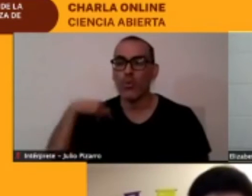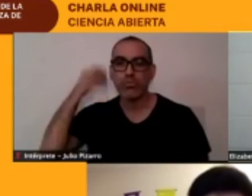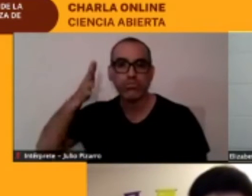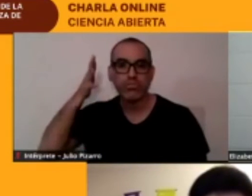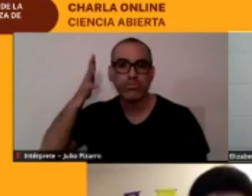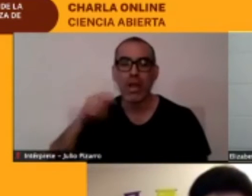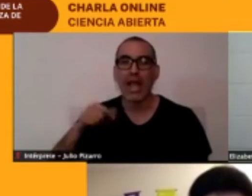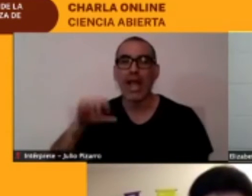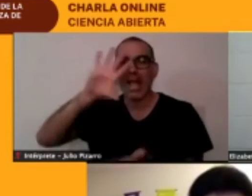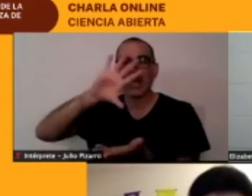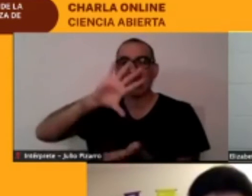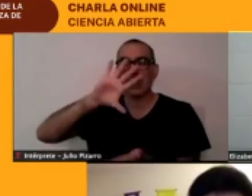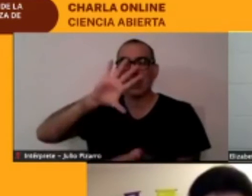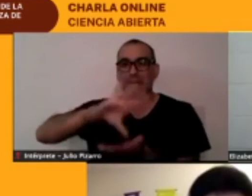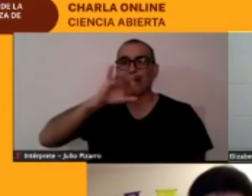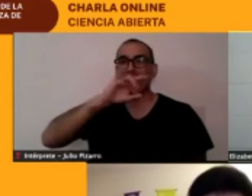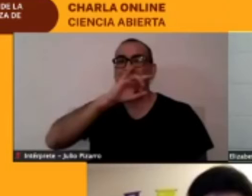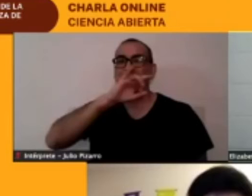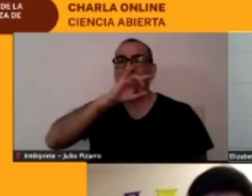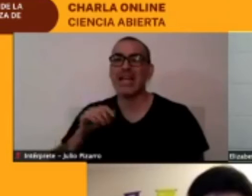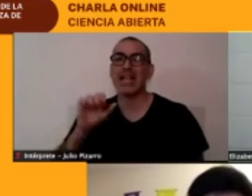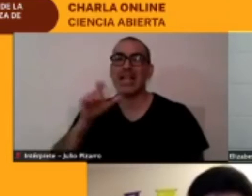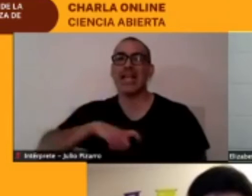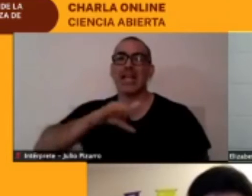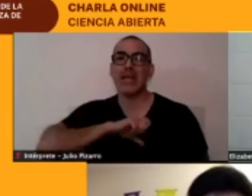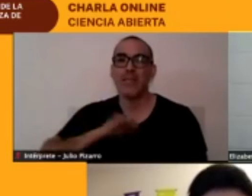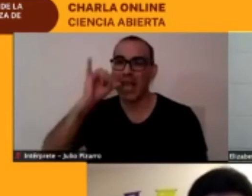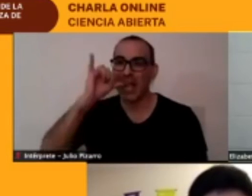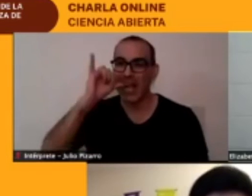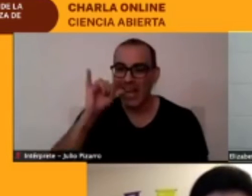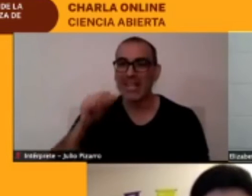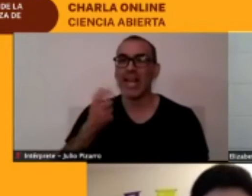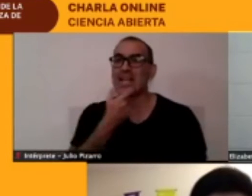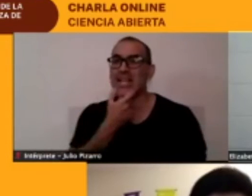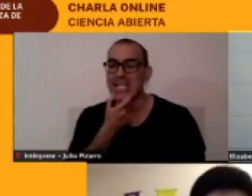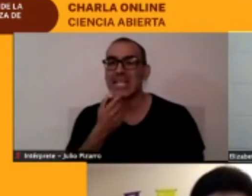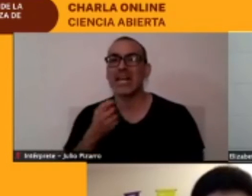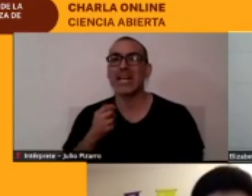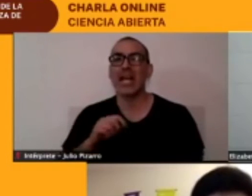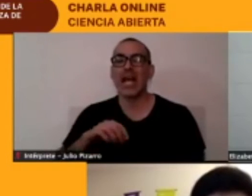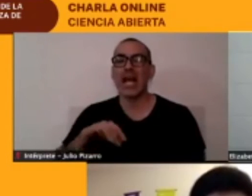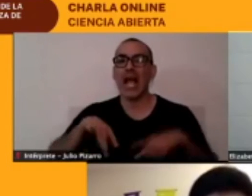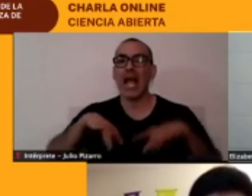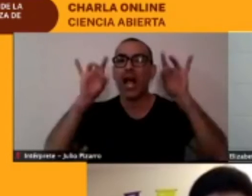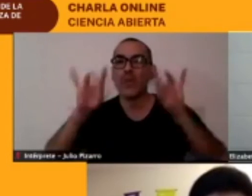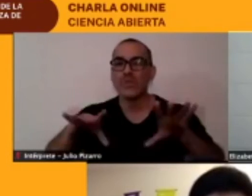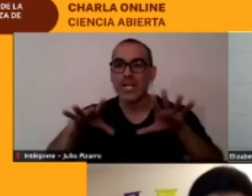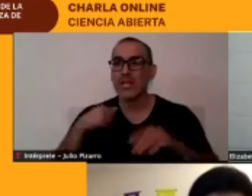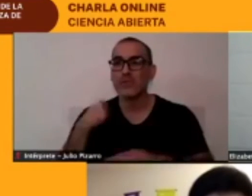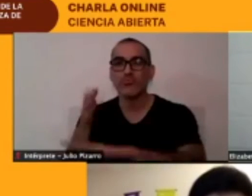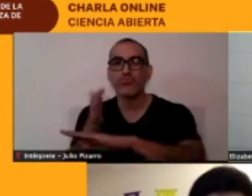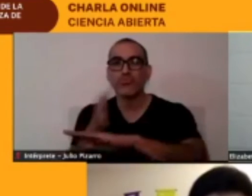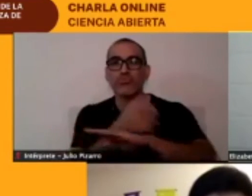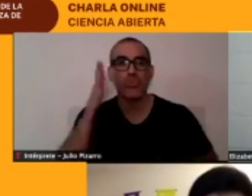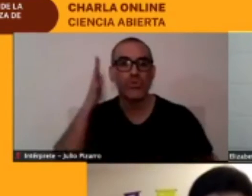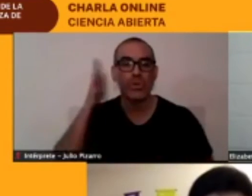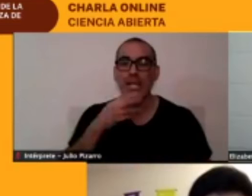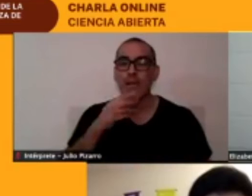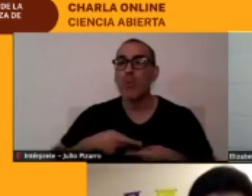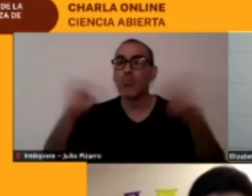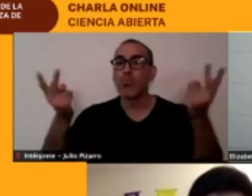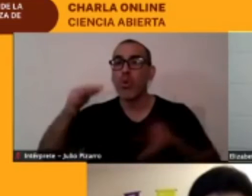en Inglaterra, en España, en Italia, en diferentes partes, y han habido diferentes publicaciones en inglés, en español,